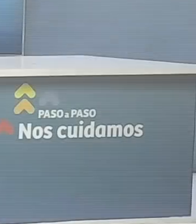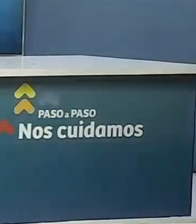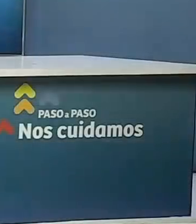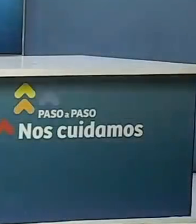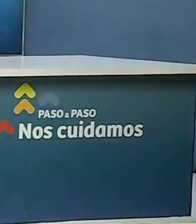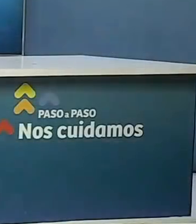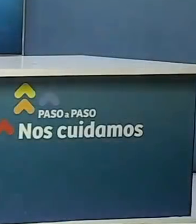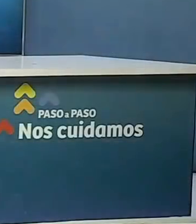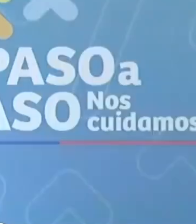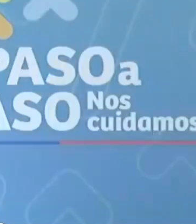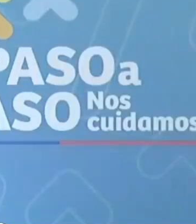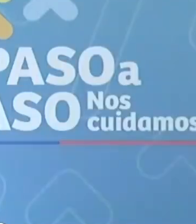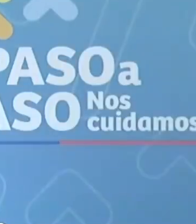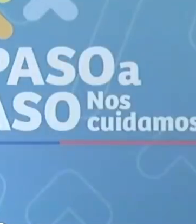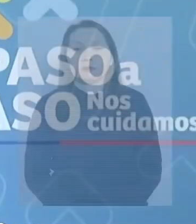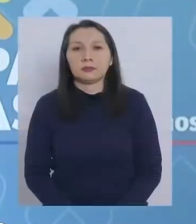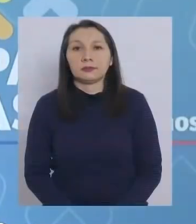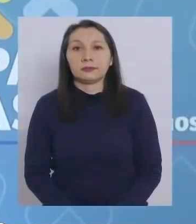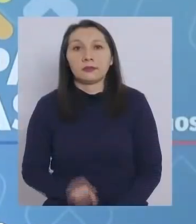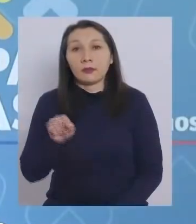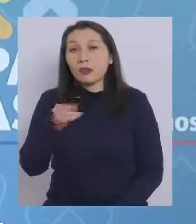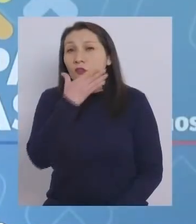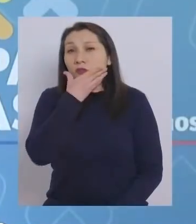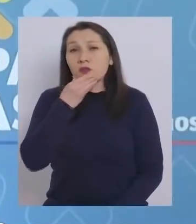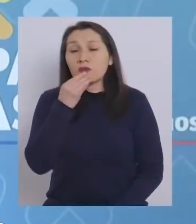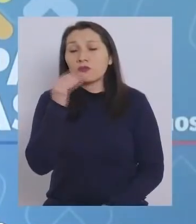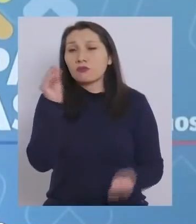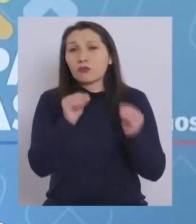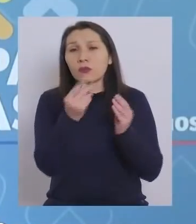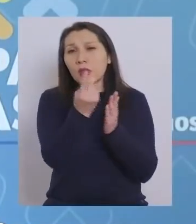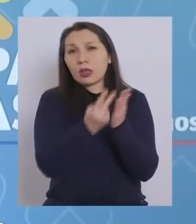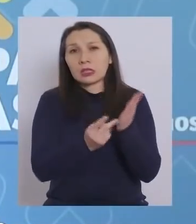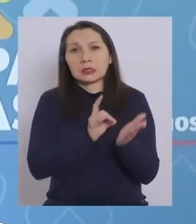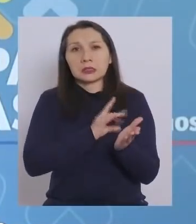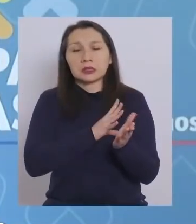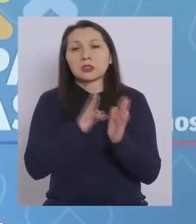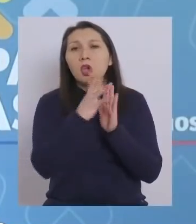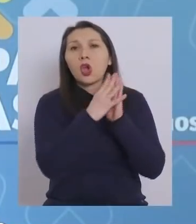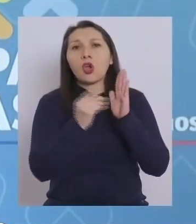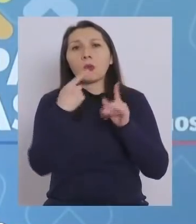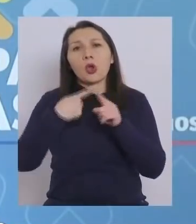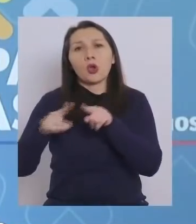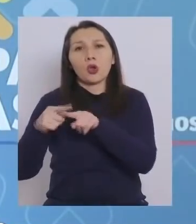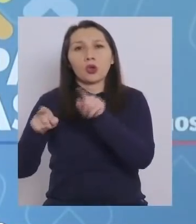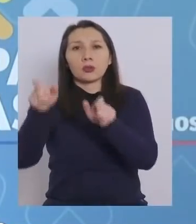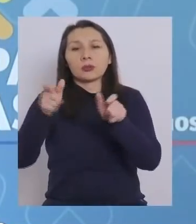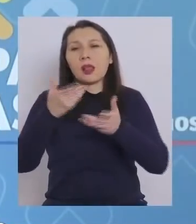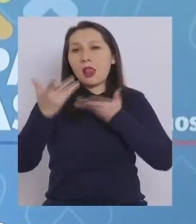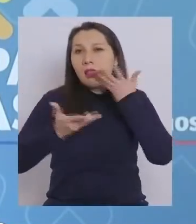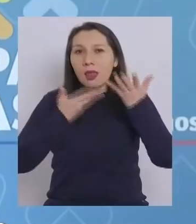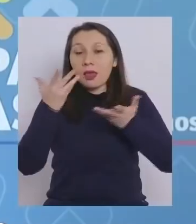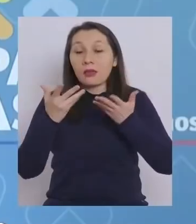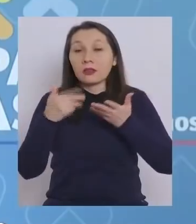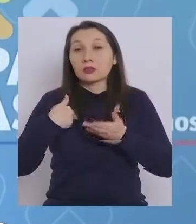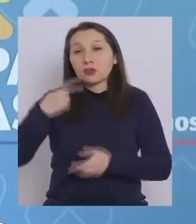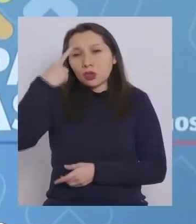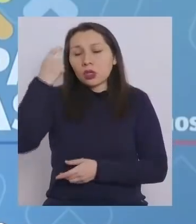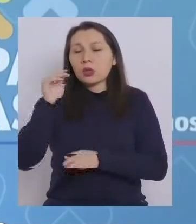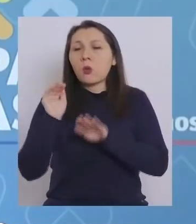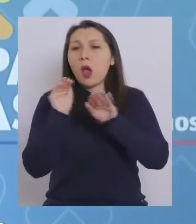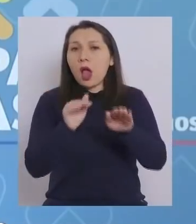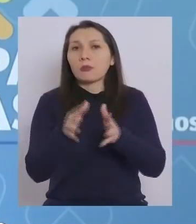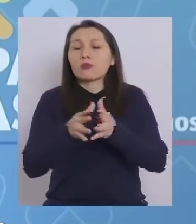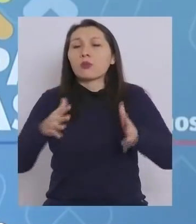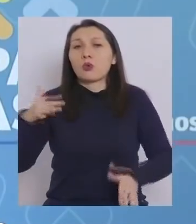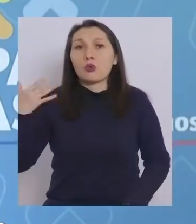Esta es una hermosa contribución que han hecho artistas chilenos que imitan a otros cantantes y que creo que va a ser un apoyo